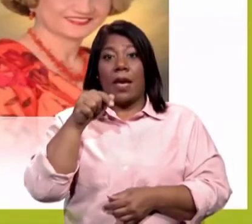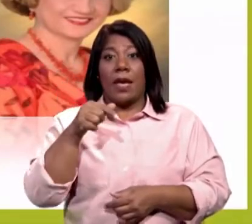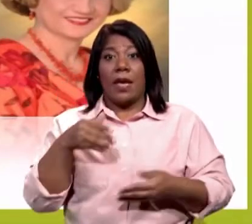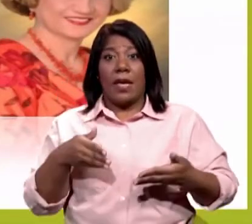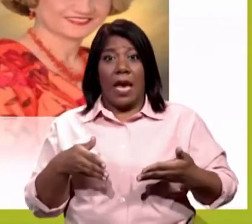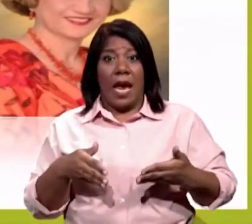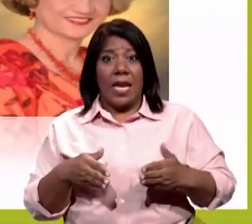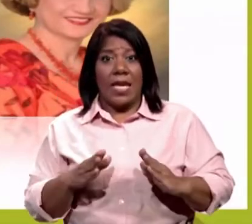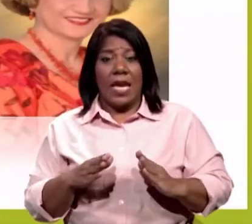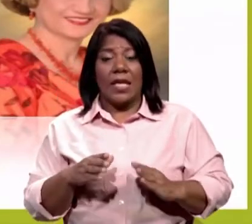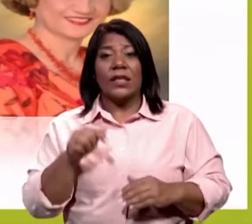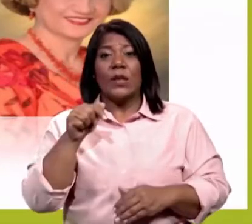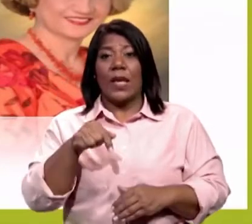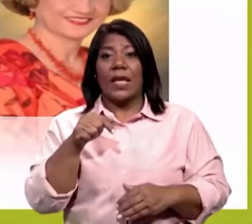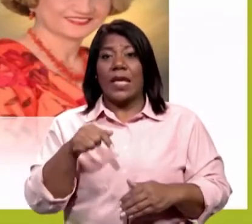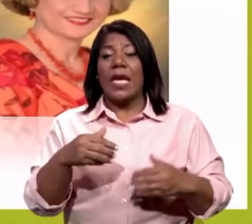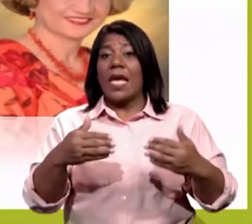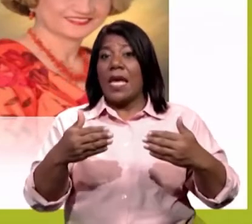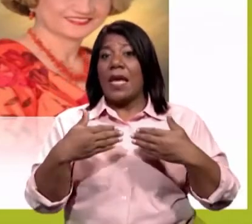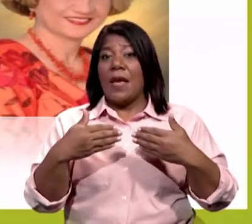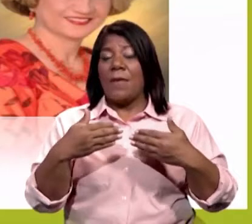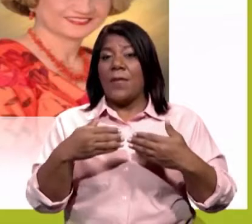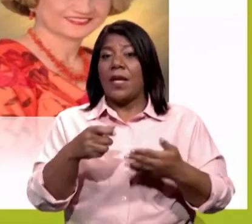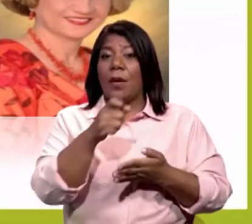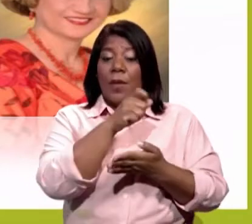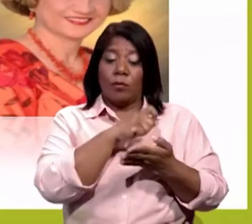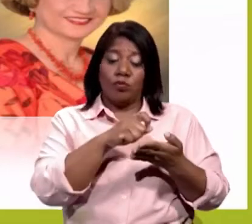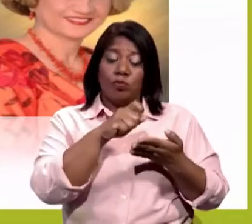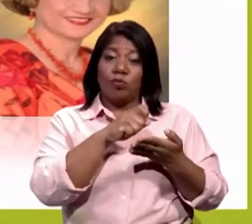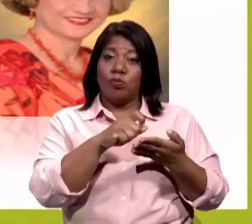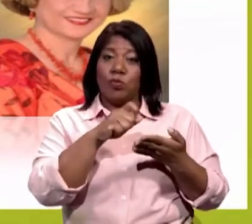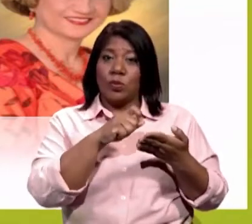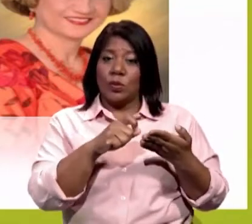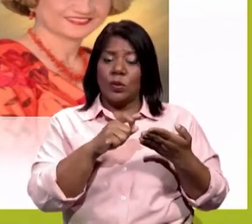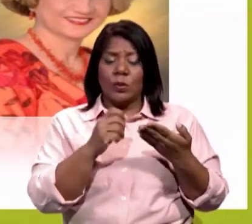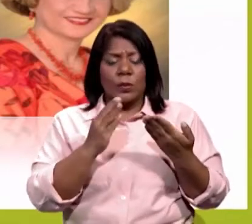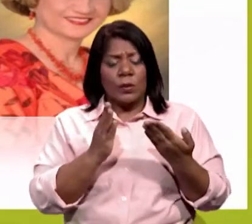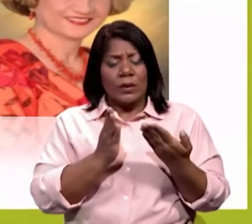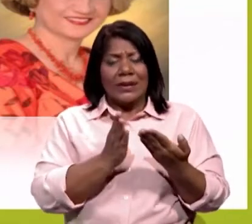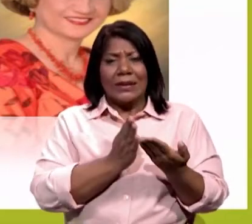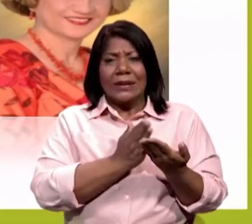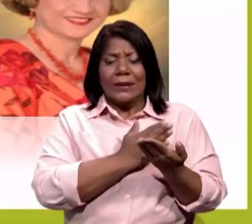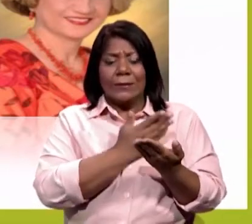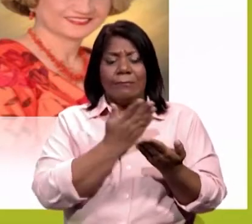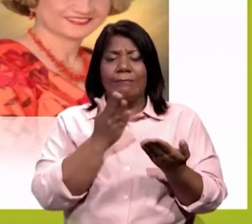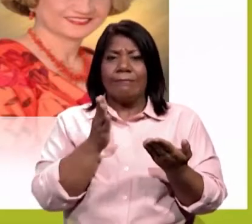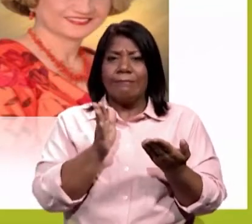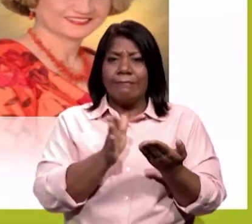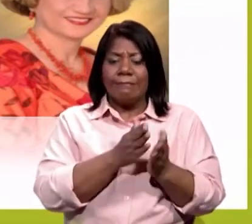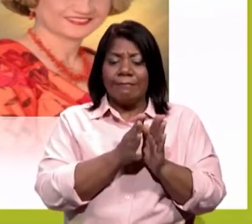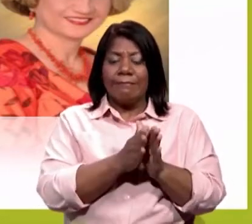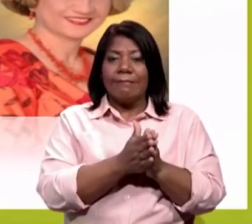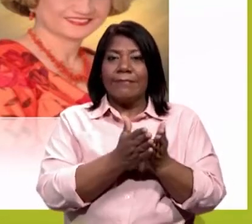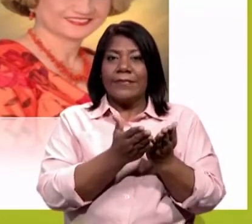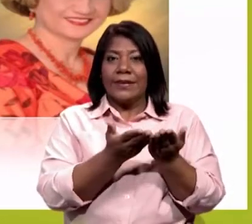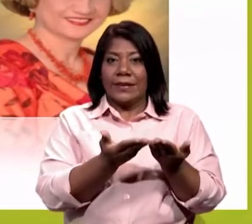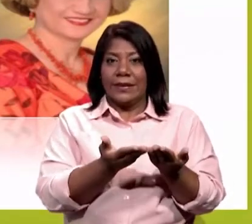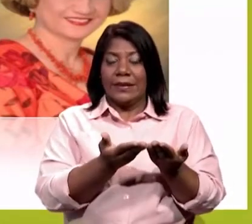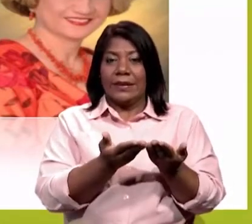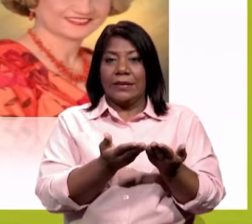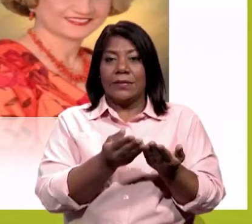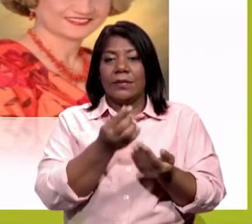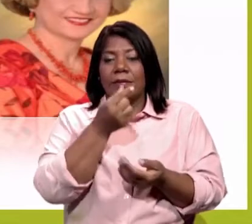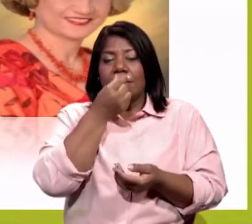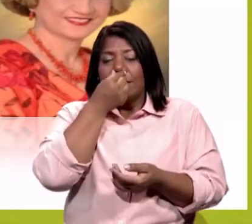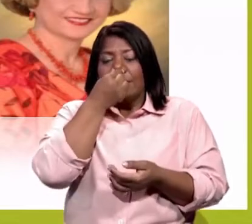escritora panameña. Incursionó en la literatura panameña con su novela